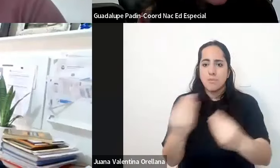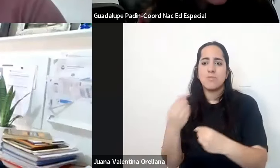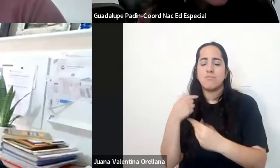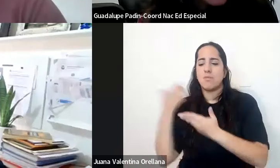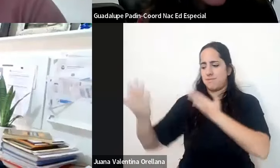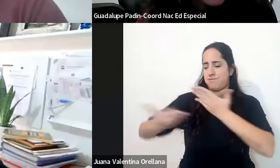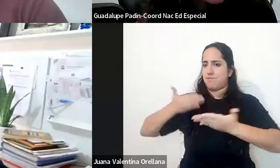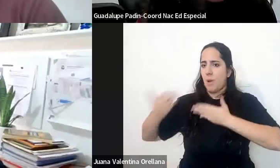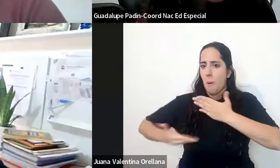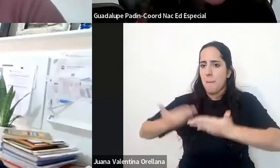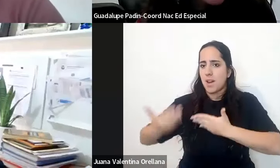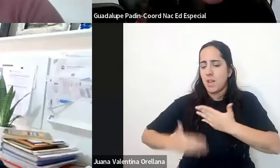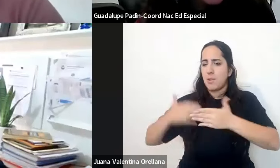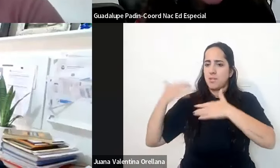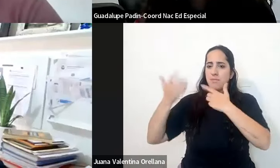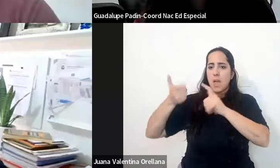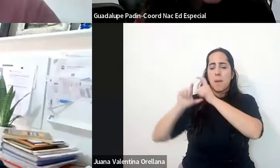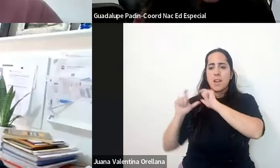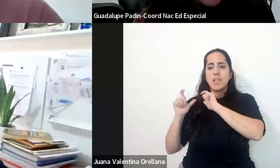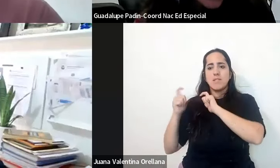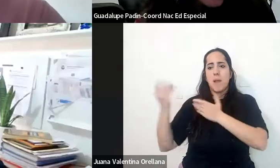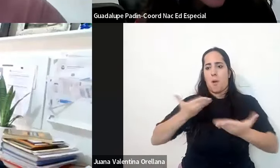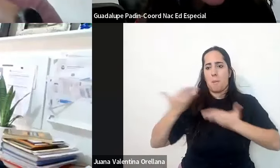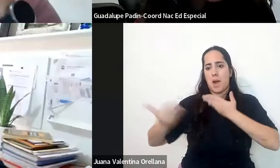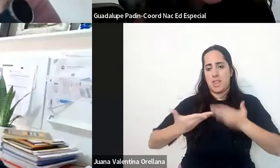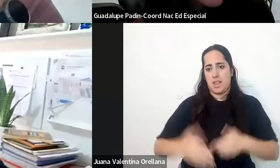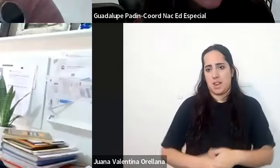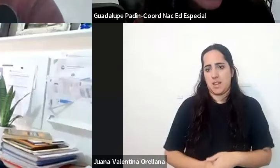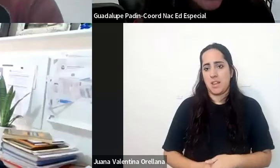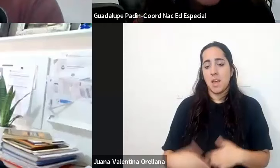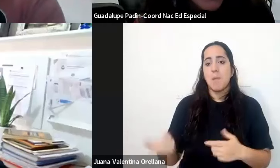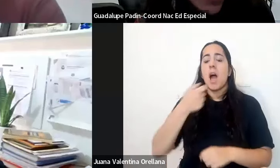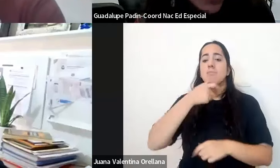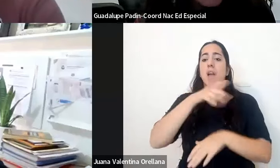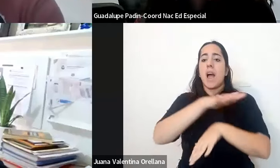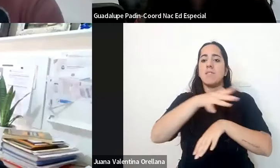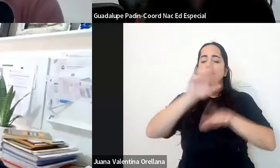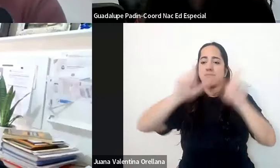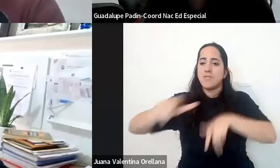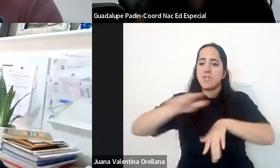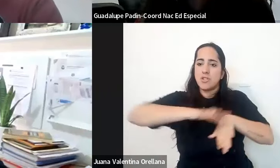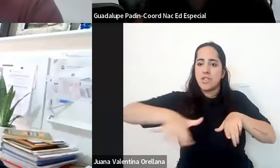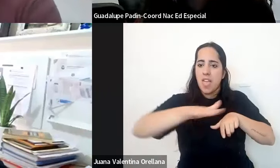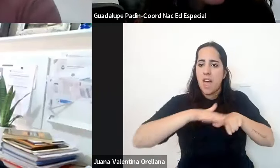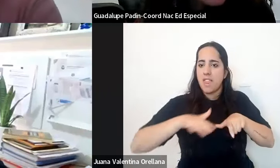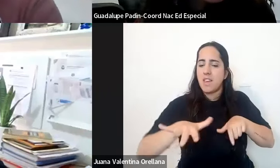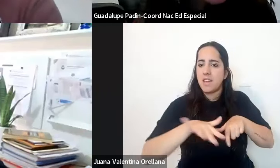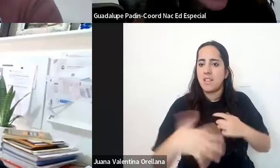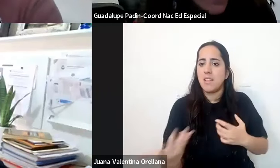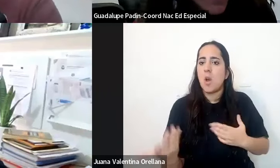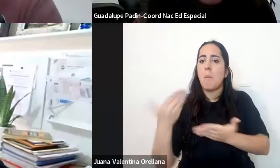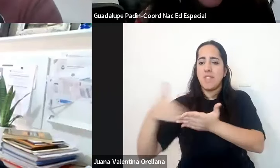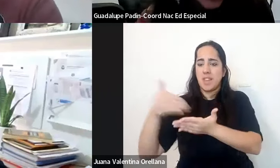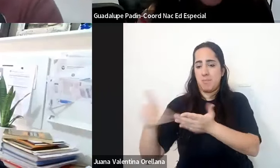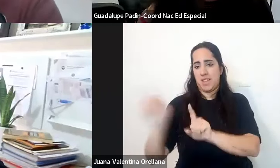y recorridos tenemos para generar una sociedad cada uno mejor y sin discriminación